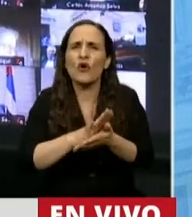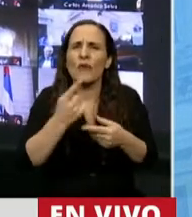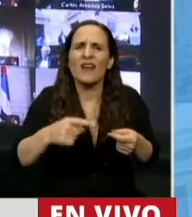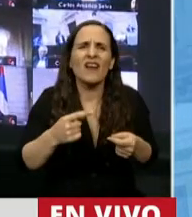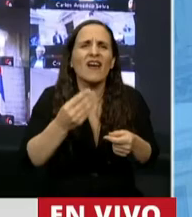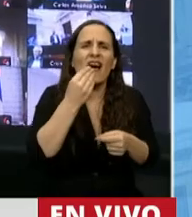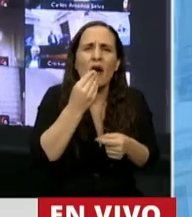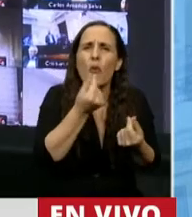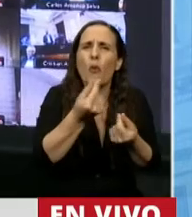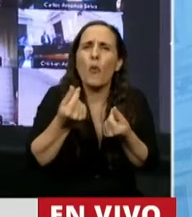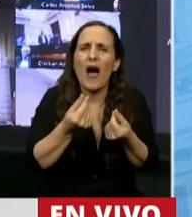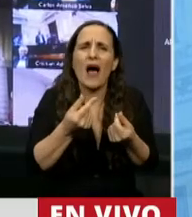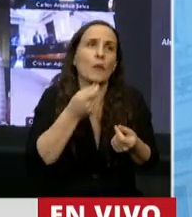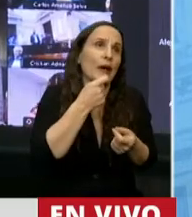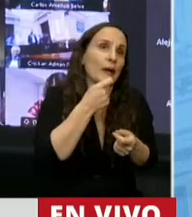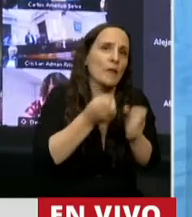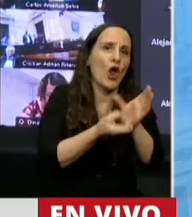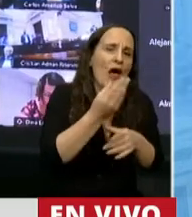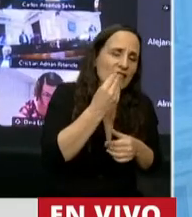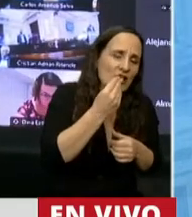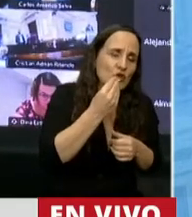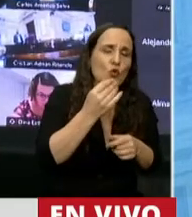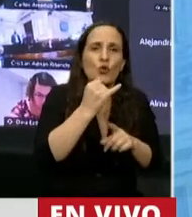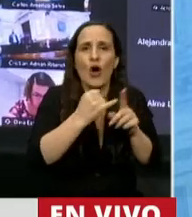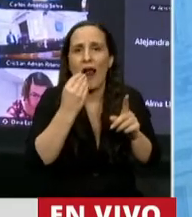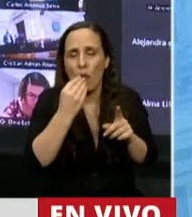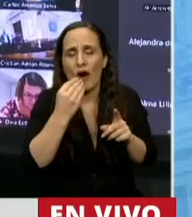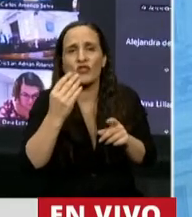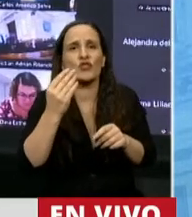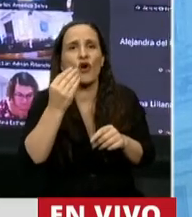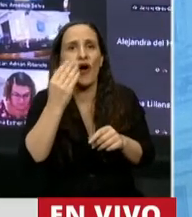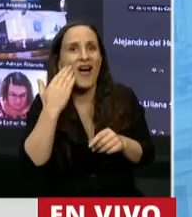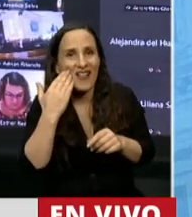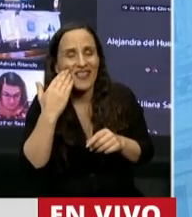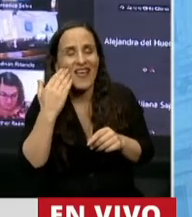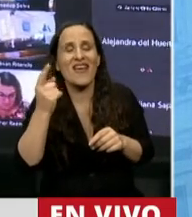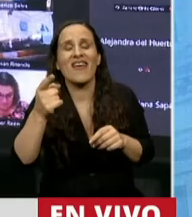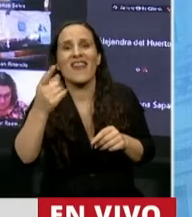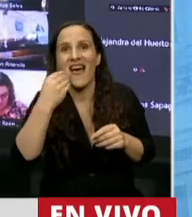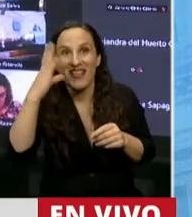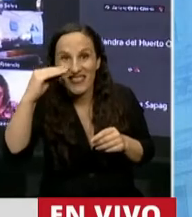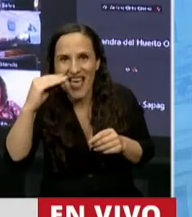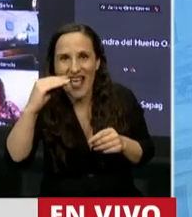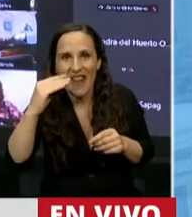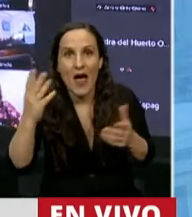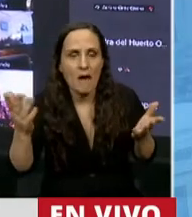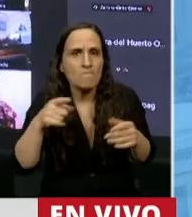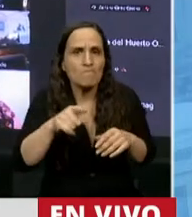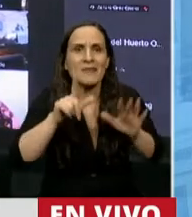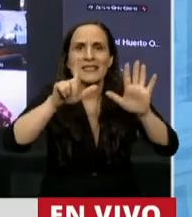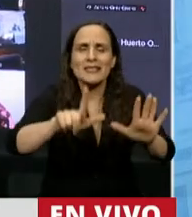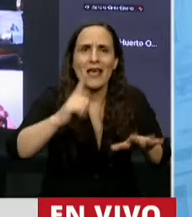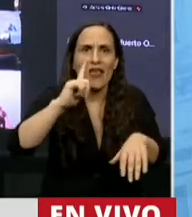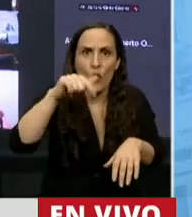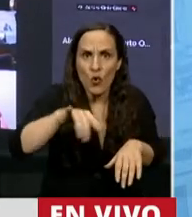alimentarias como desayuno, almuerzo, merienda, refuerzo de merienda y cena, que en oportunidad del 7 de